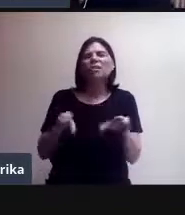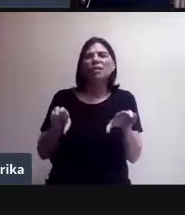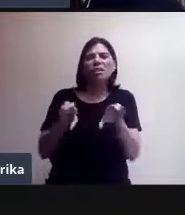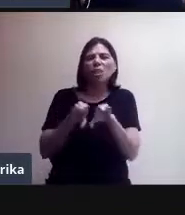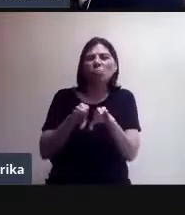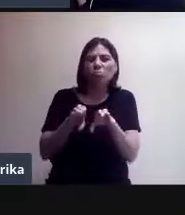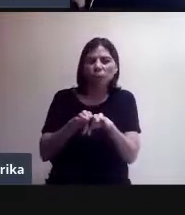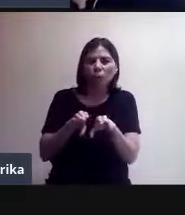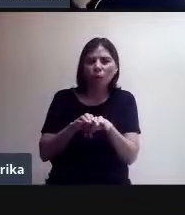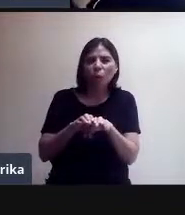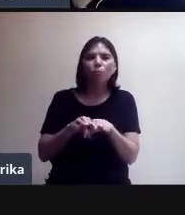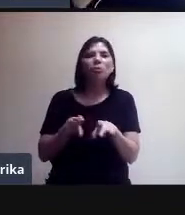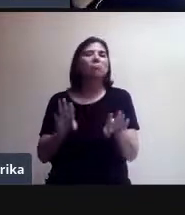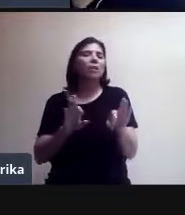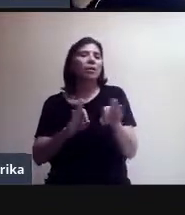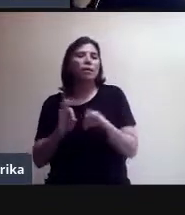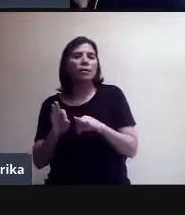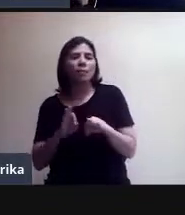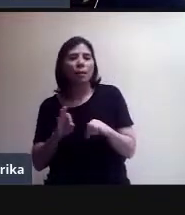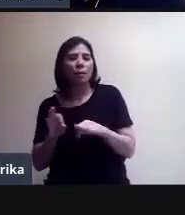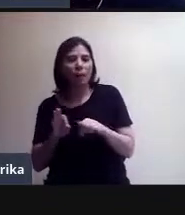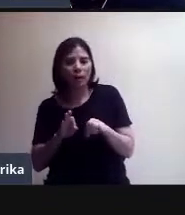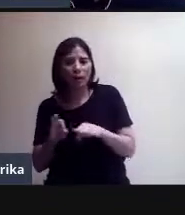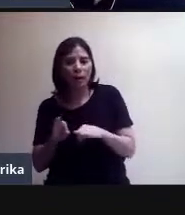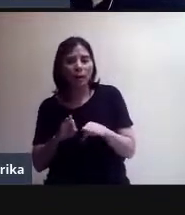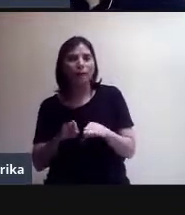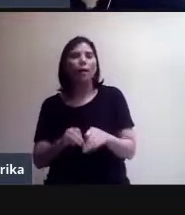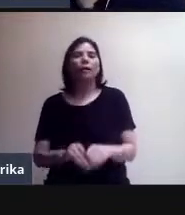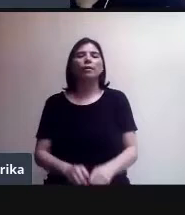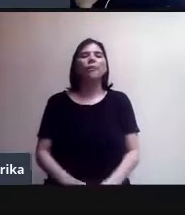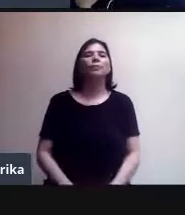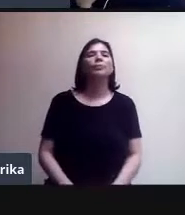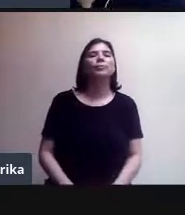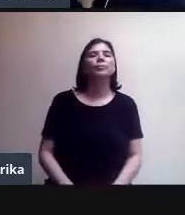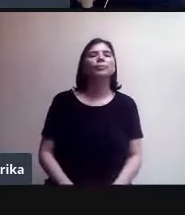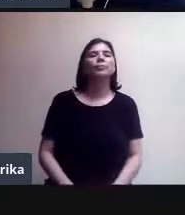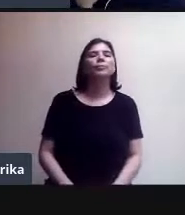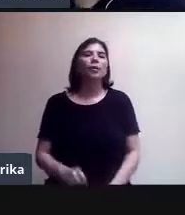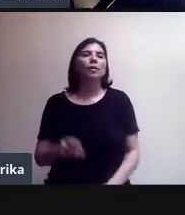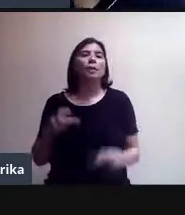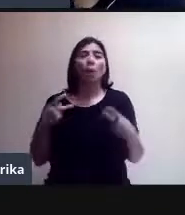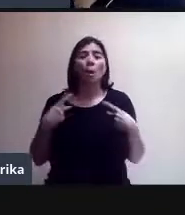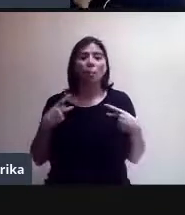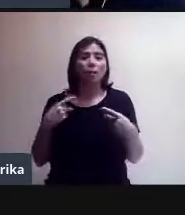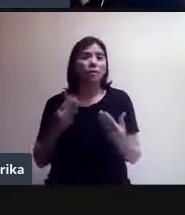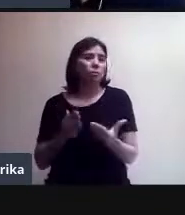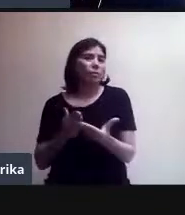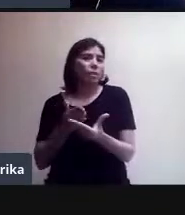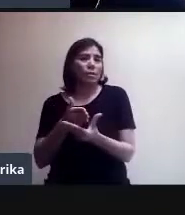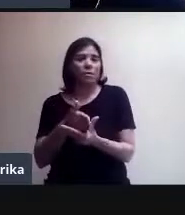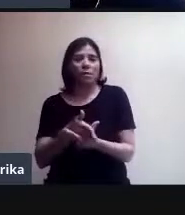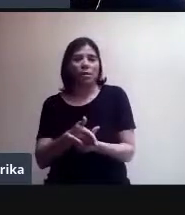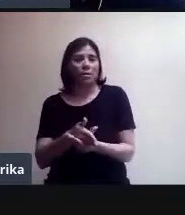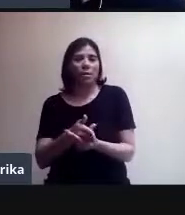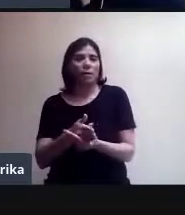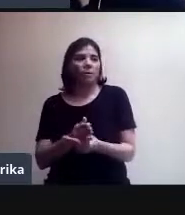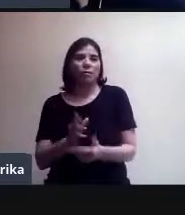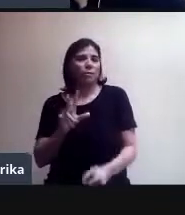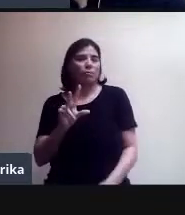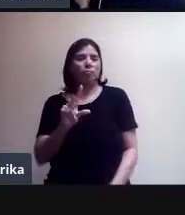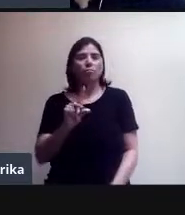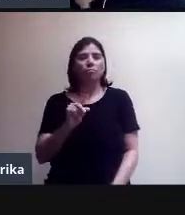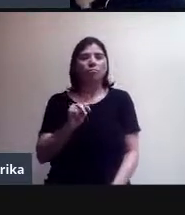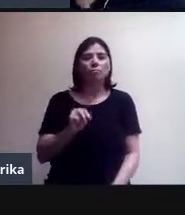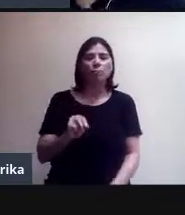que haya interferencias, cómo evitar que entren personas no deseadas. También las distintas opciones